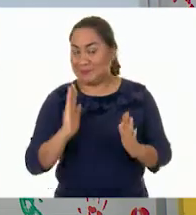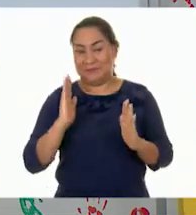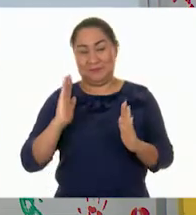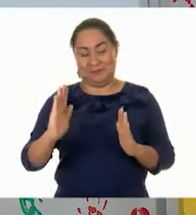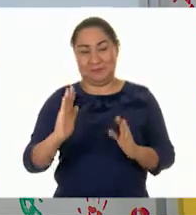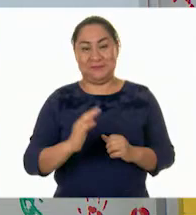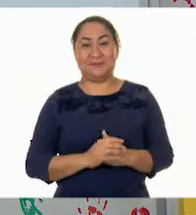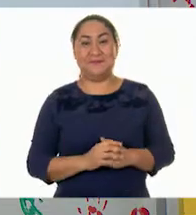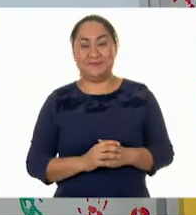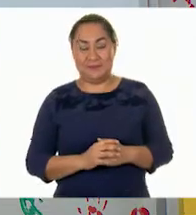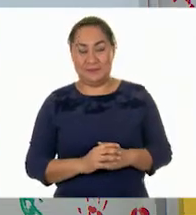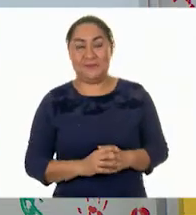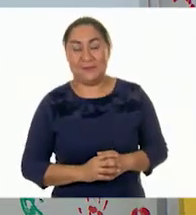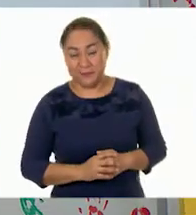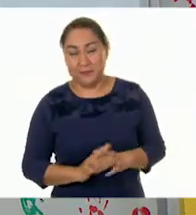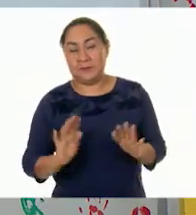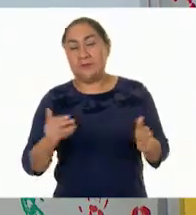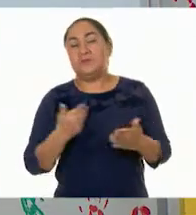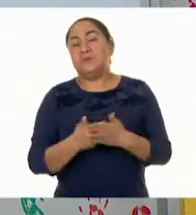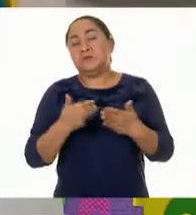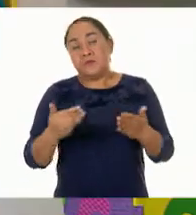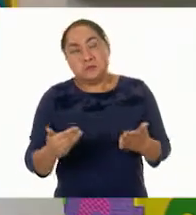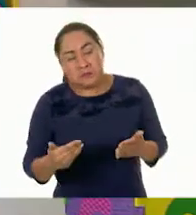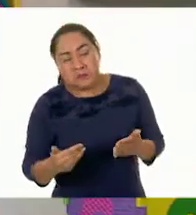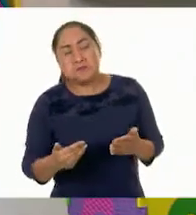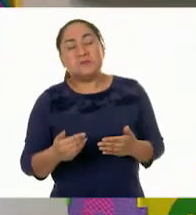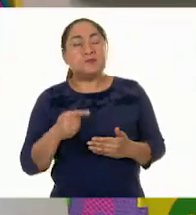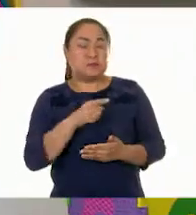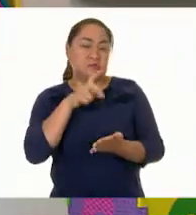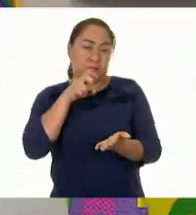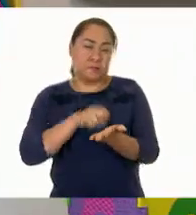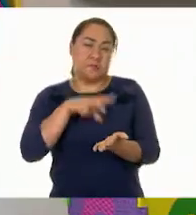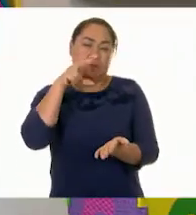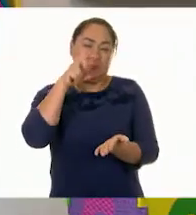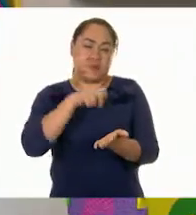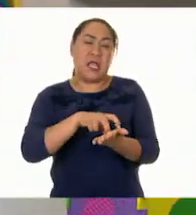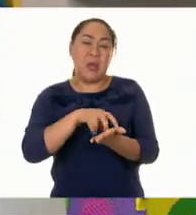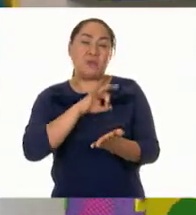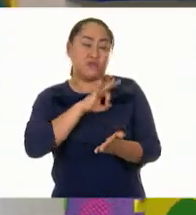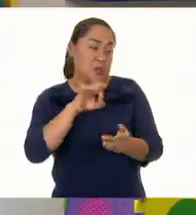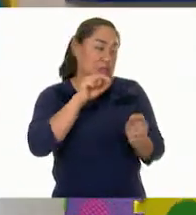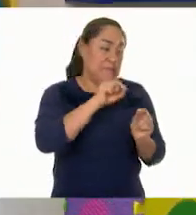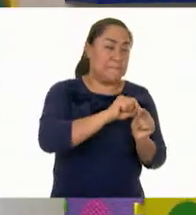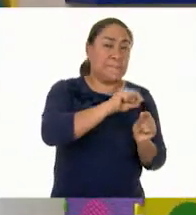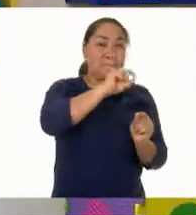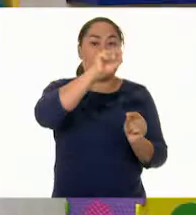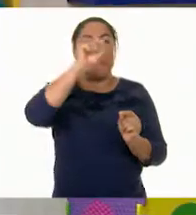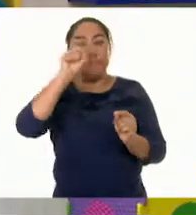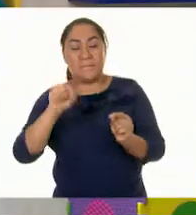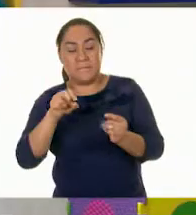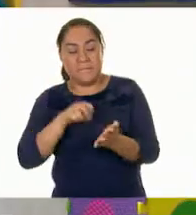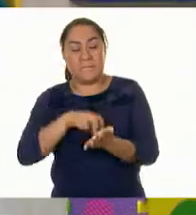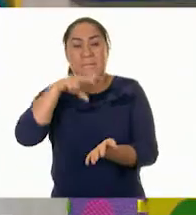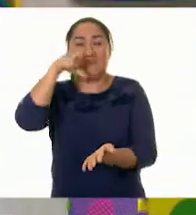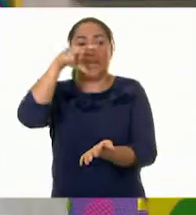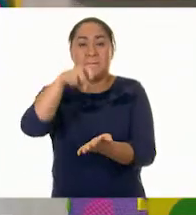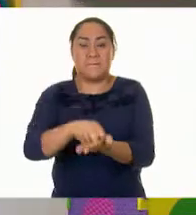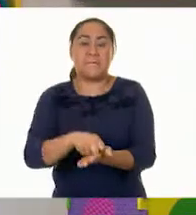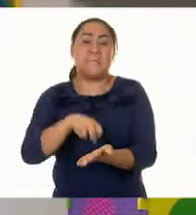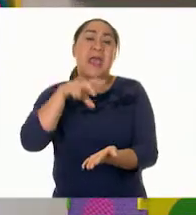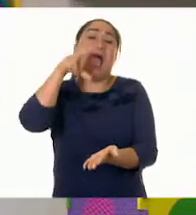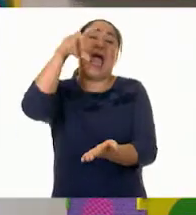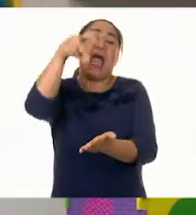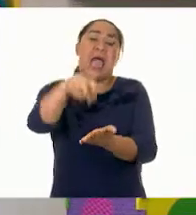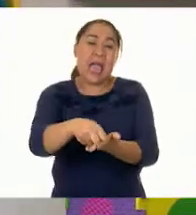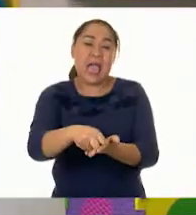debe llegar entonces. Entonces ahora sí creo que la rana Lucía puede dar ya esos dos saltos grandes y ese no tan grande, que